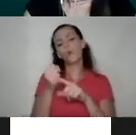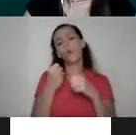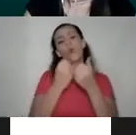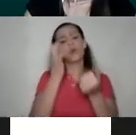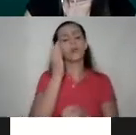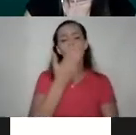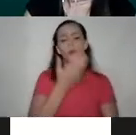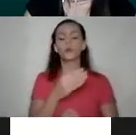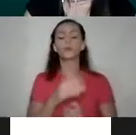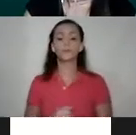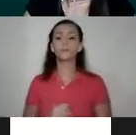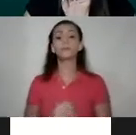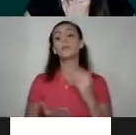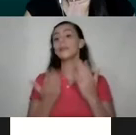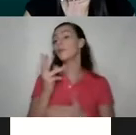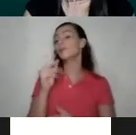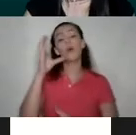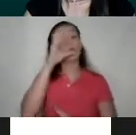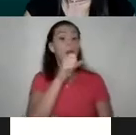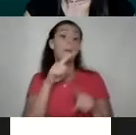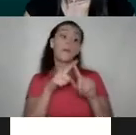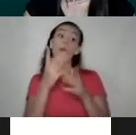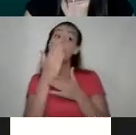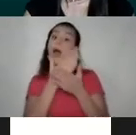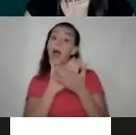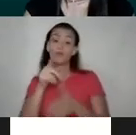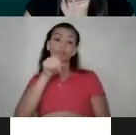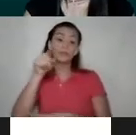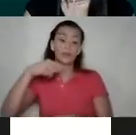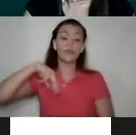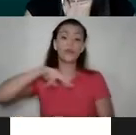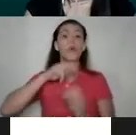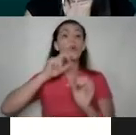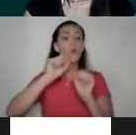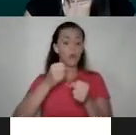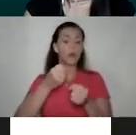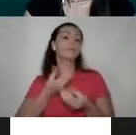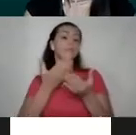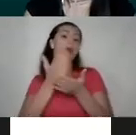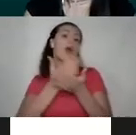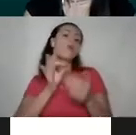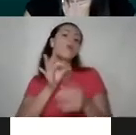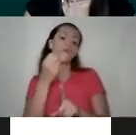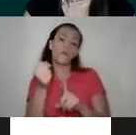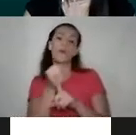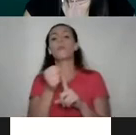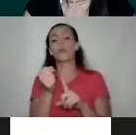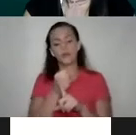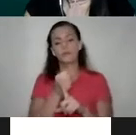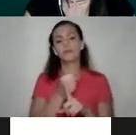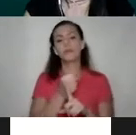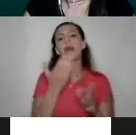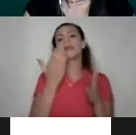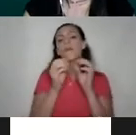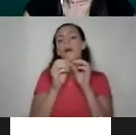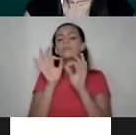mujeres. Tal vez no nos damos cuenta, pero algunos o algunas de nosotras podemos estar emitiendo alguna forma de violencia, tal vez más sutil, que